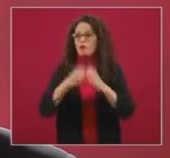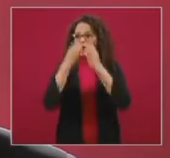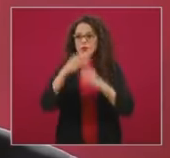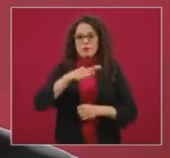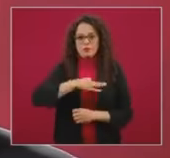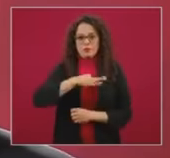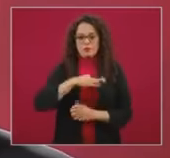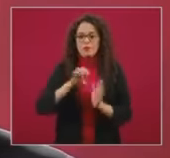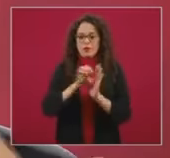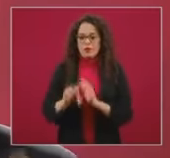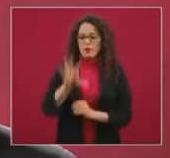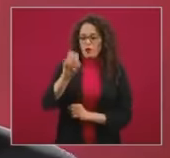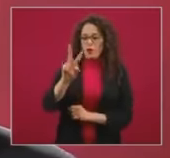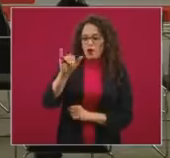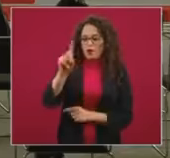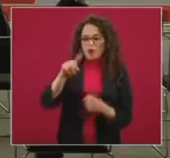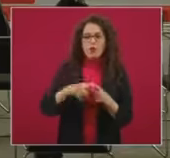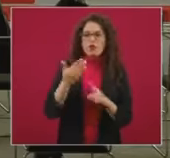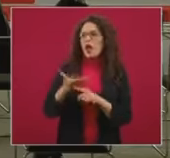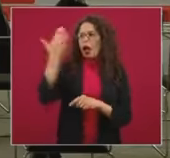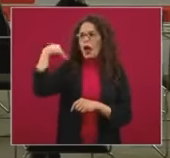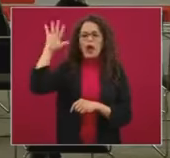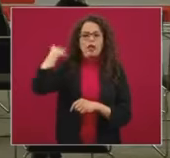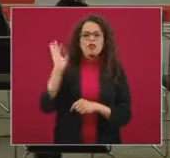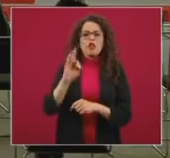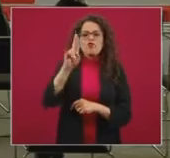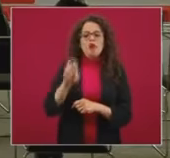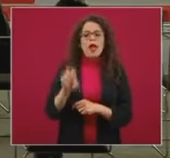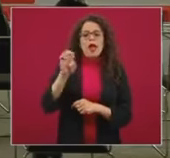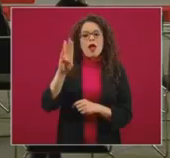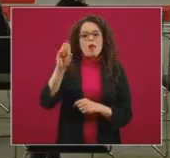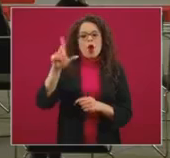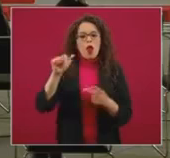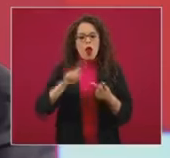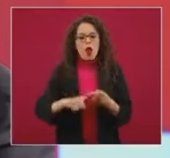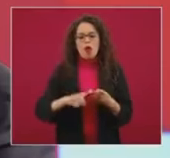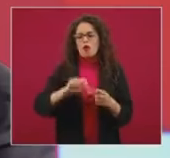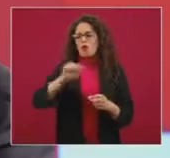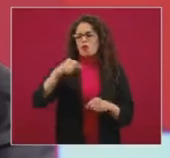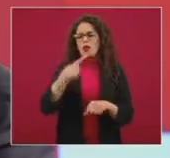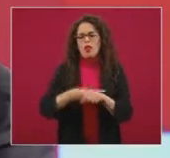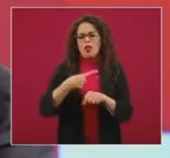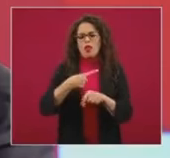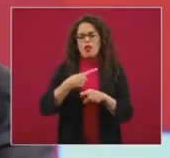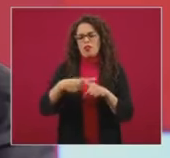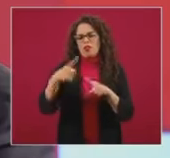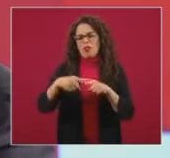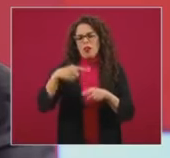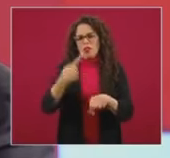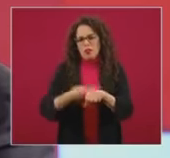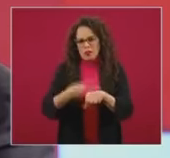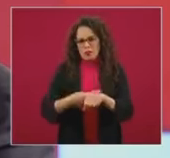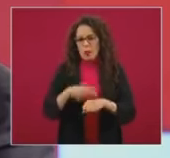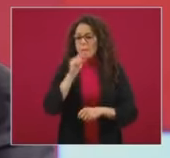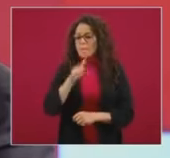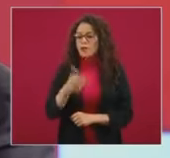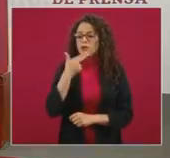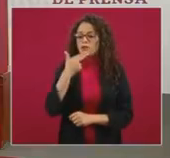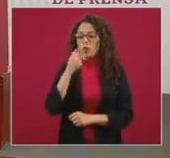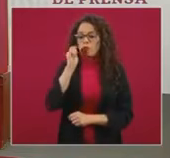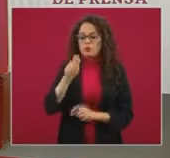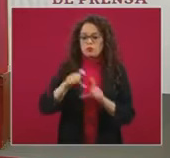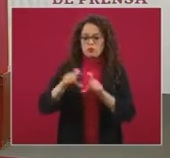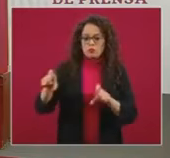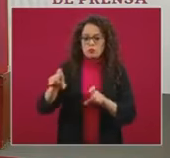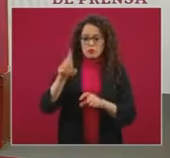COVID, como lo fue Ebola, y como lo han sido una gran cantidad de enfermedades. También se ha utilizado el término, el doctor Rivera, por